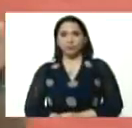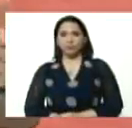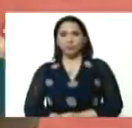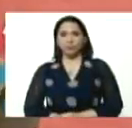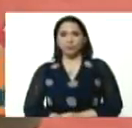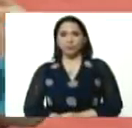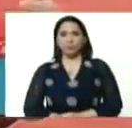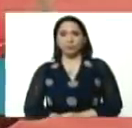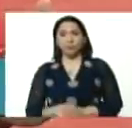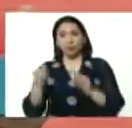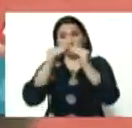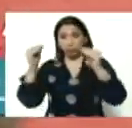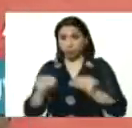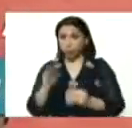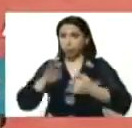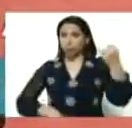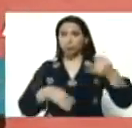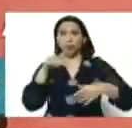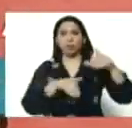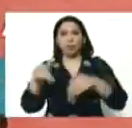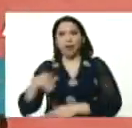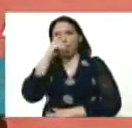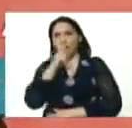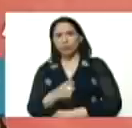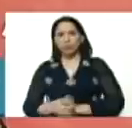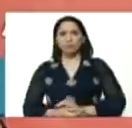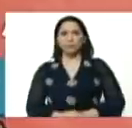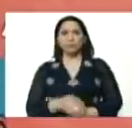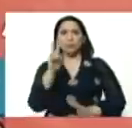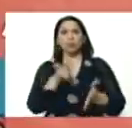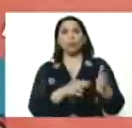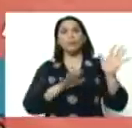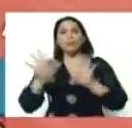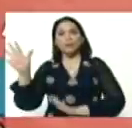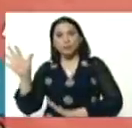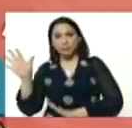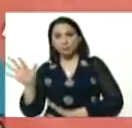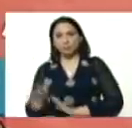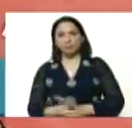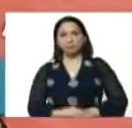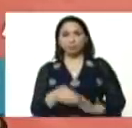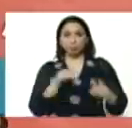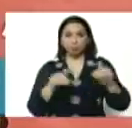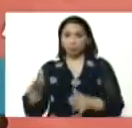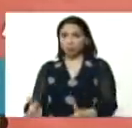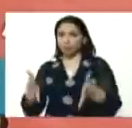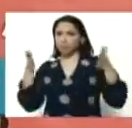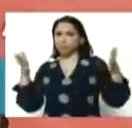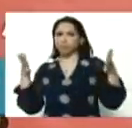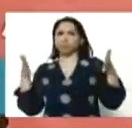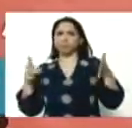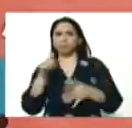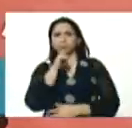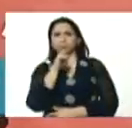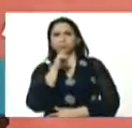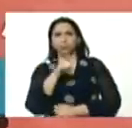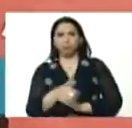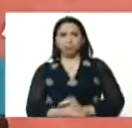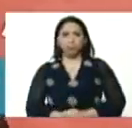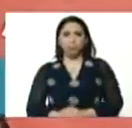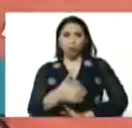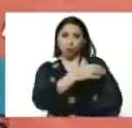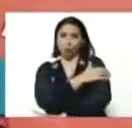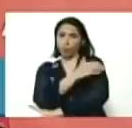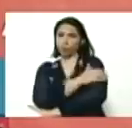De acuerdo, la última elección fue en el año 2015, elección ganada por la